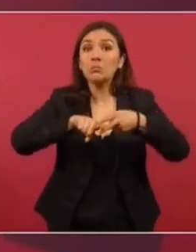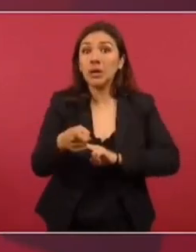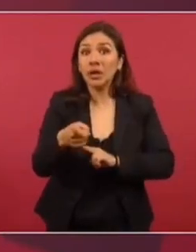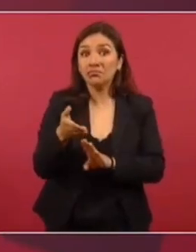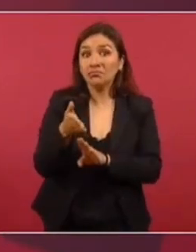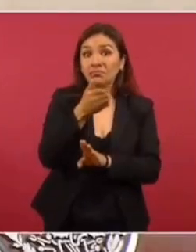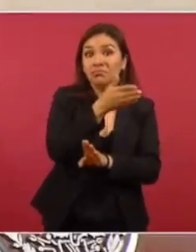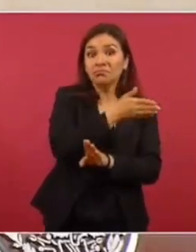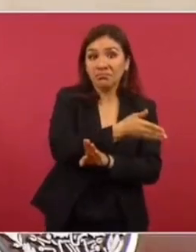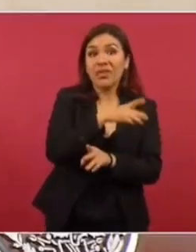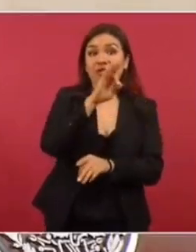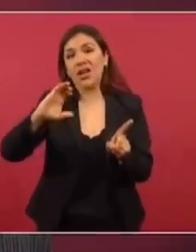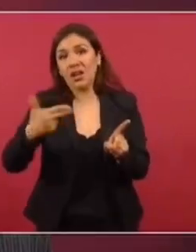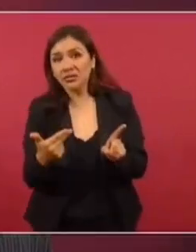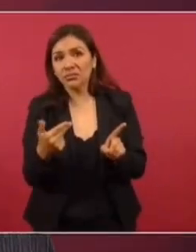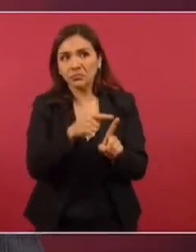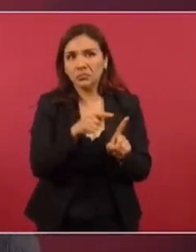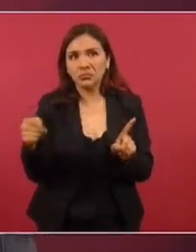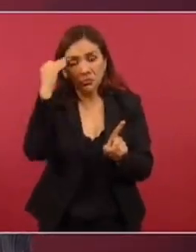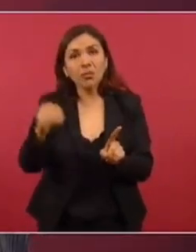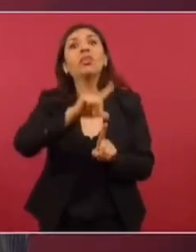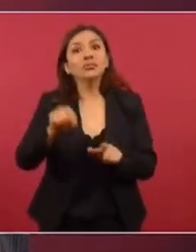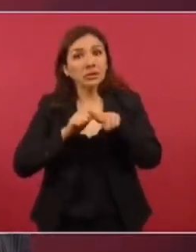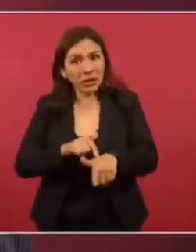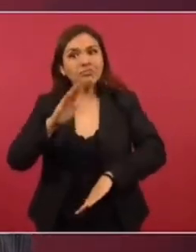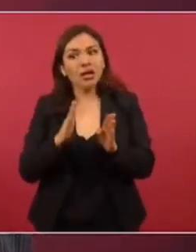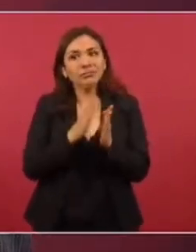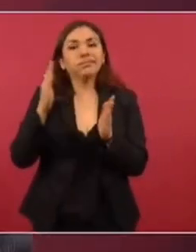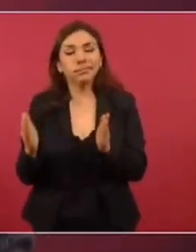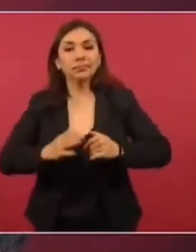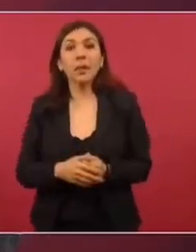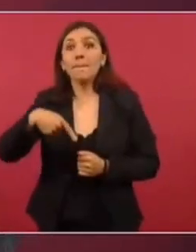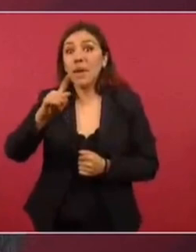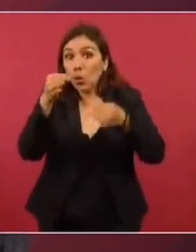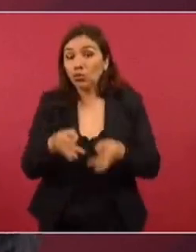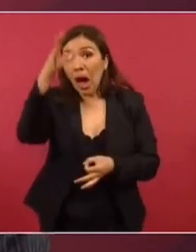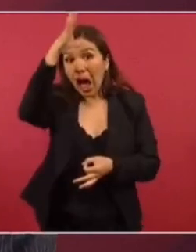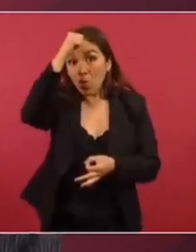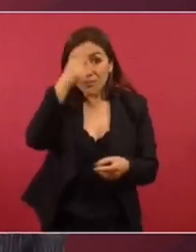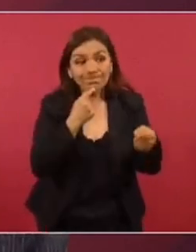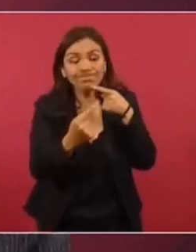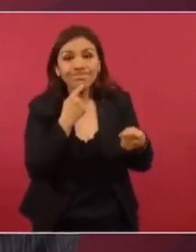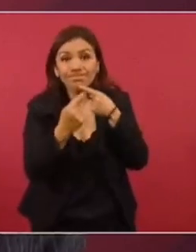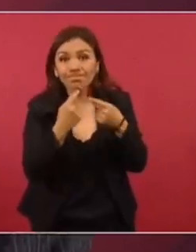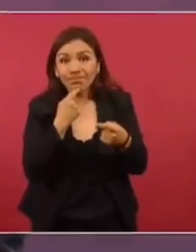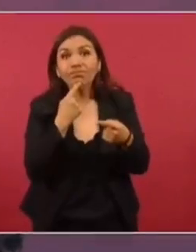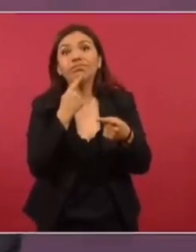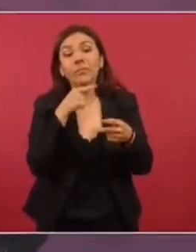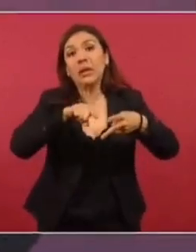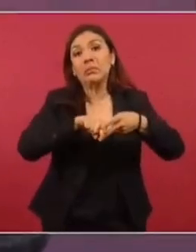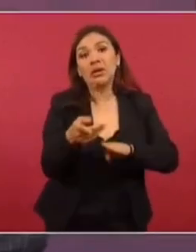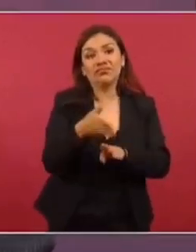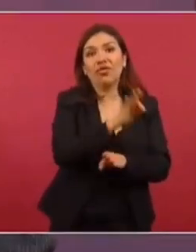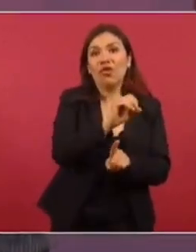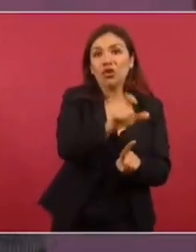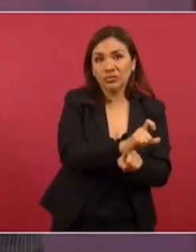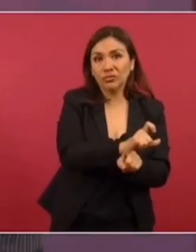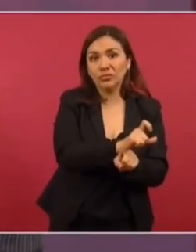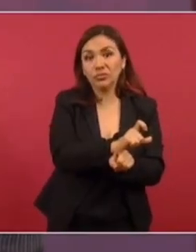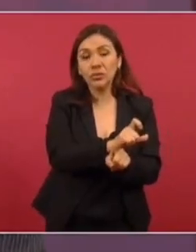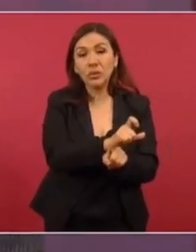Fox a Calderón y continuó después. Pero el acuerdo se da desde Fox